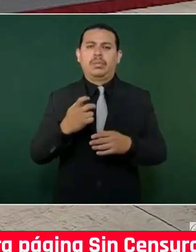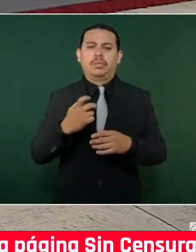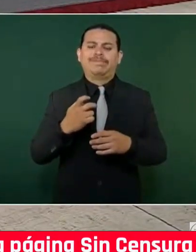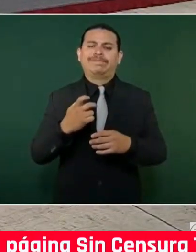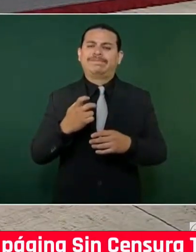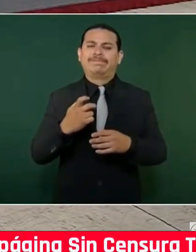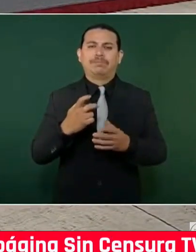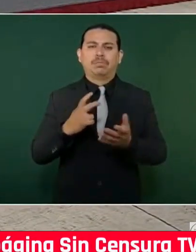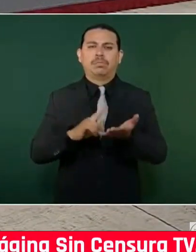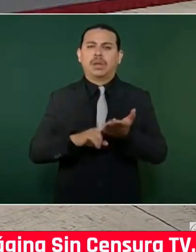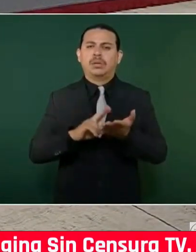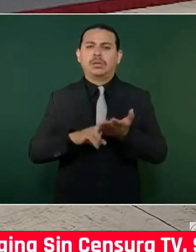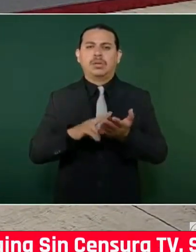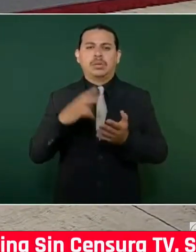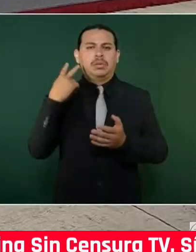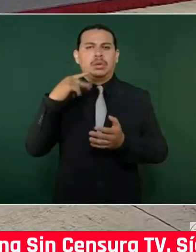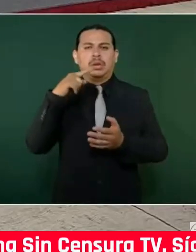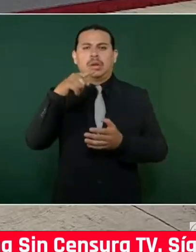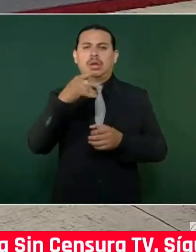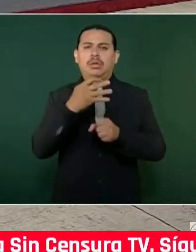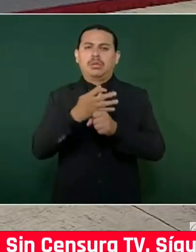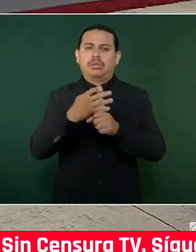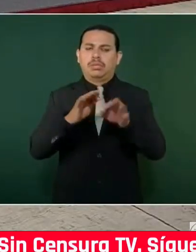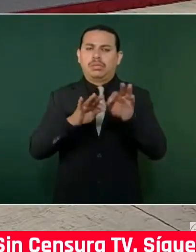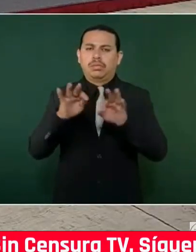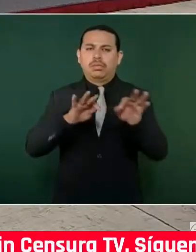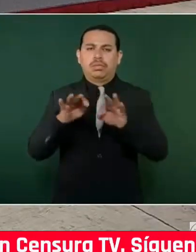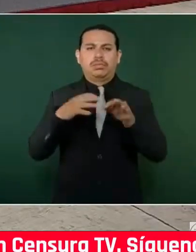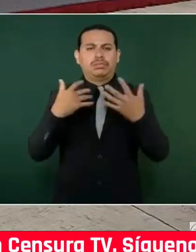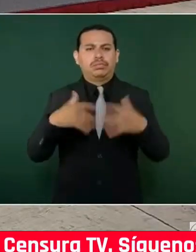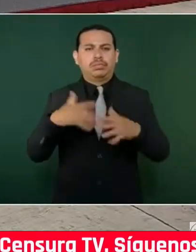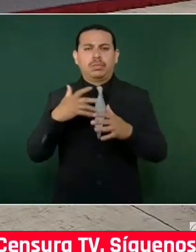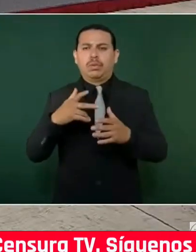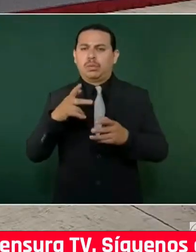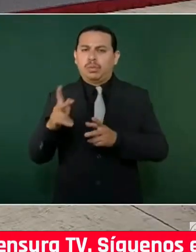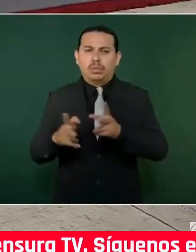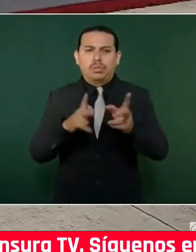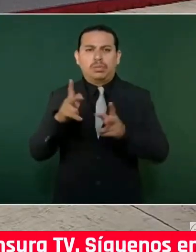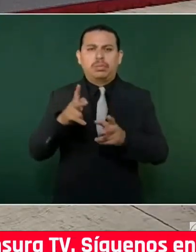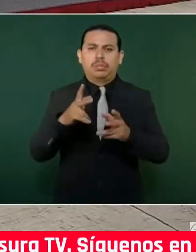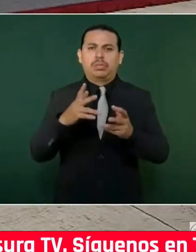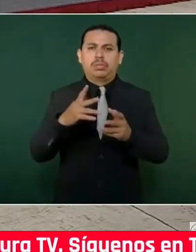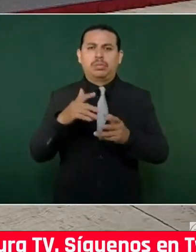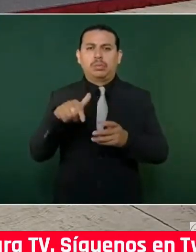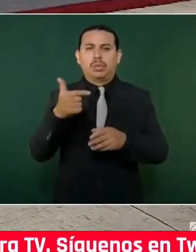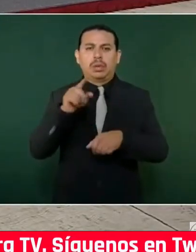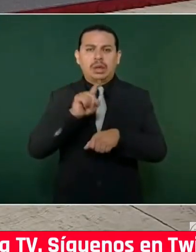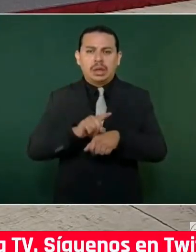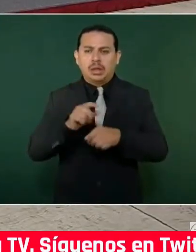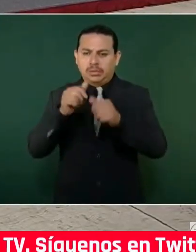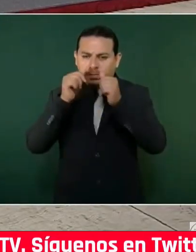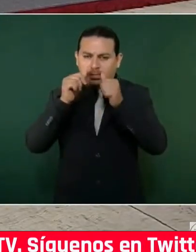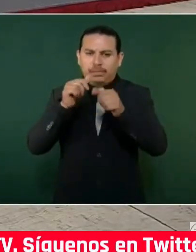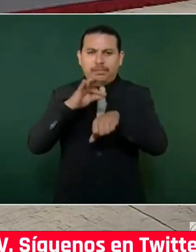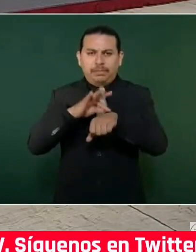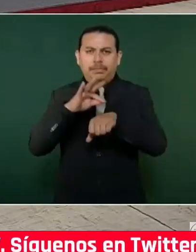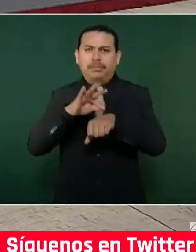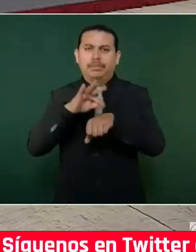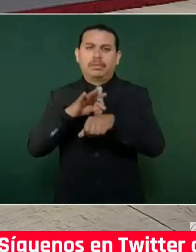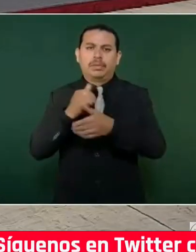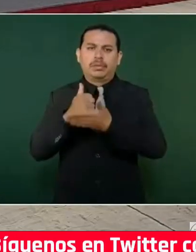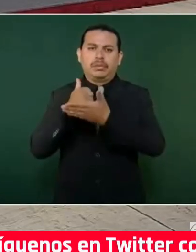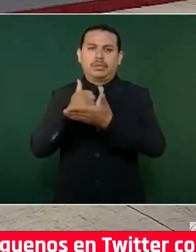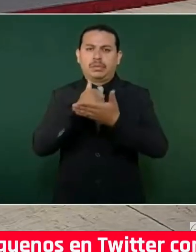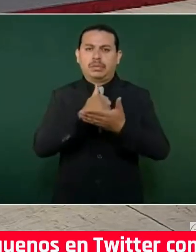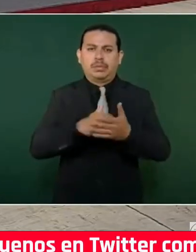hablando en el estado de Veracruz ahorita, van a ser seis comunidades, una duración de 12 días, y los servicios médicos